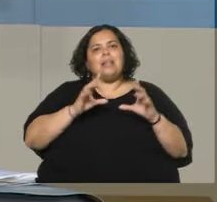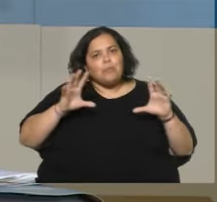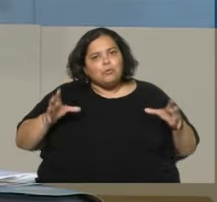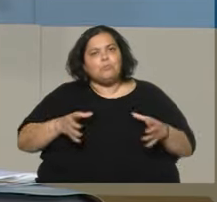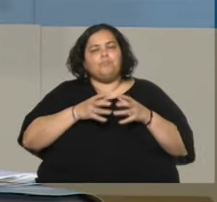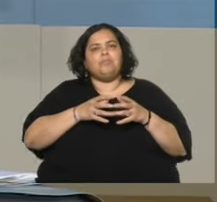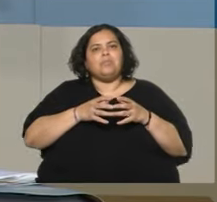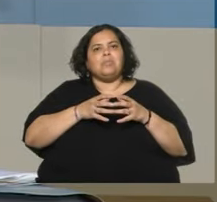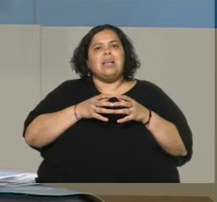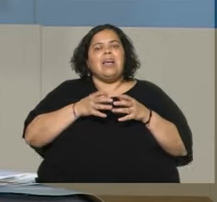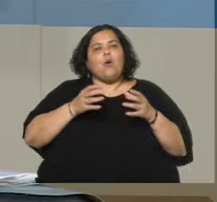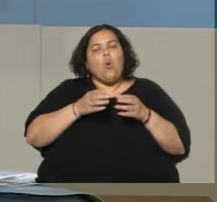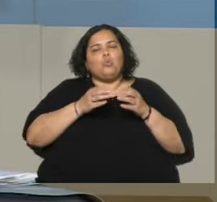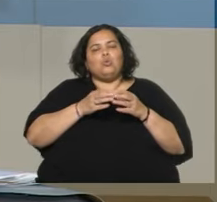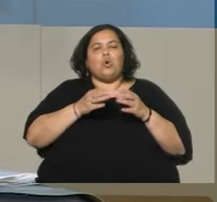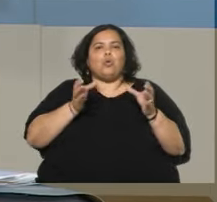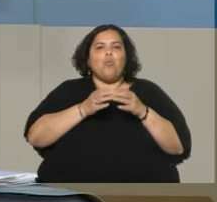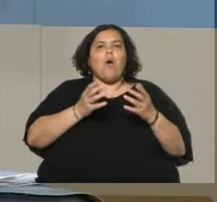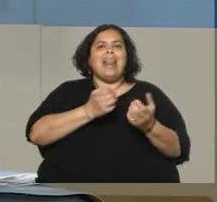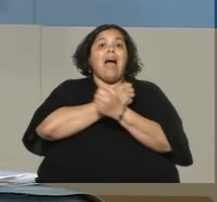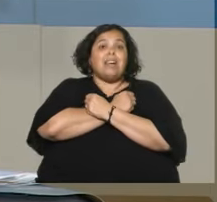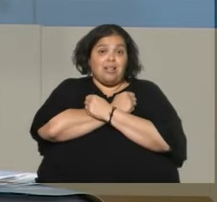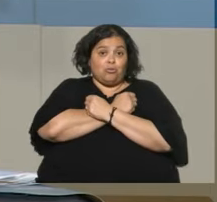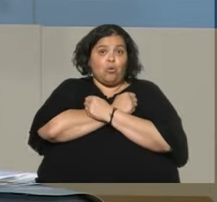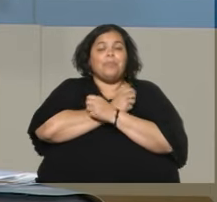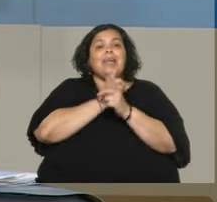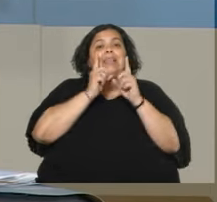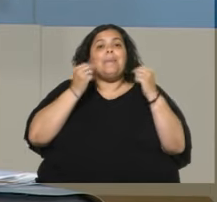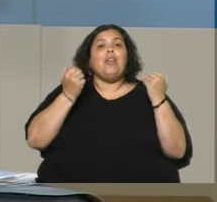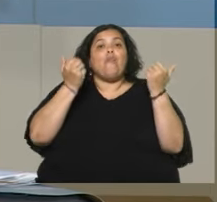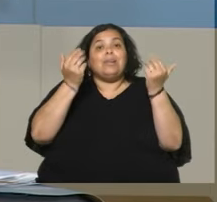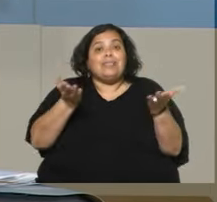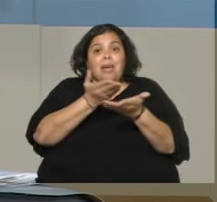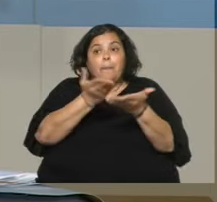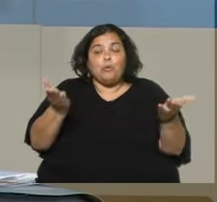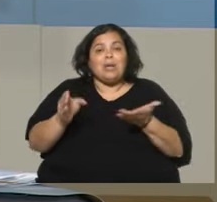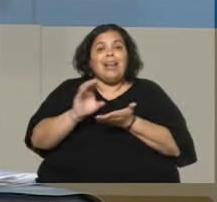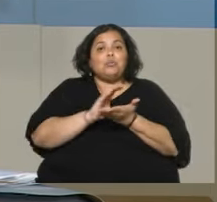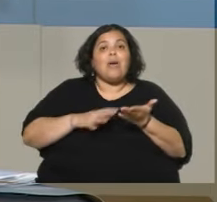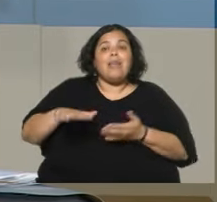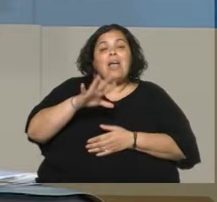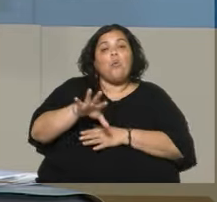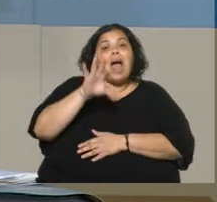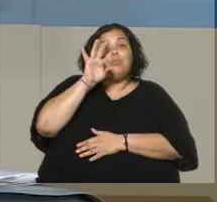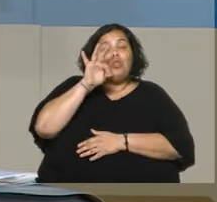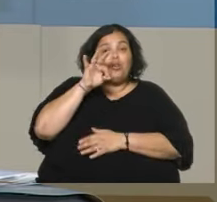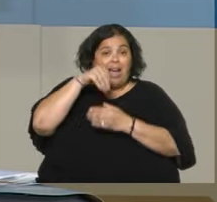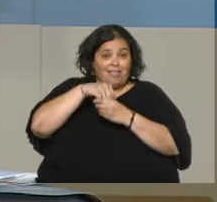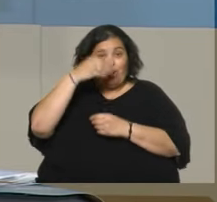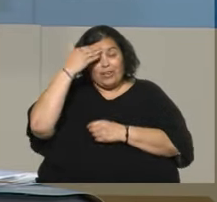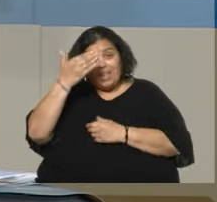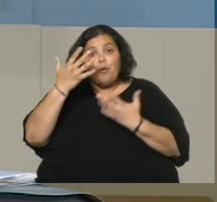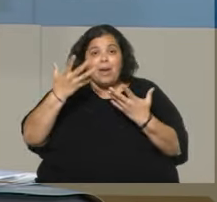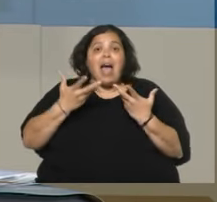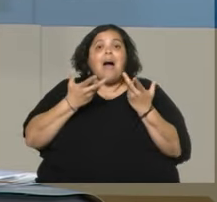dijeron en el tape, con el abrazo y ofreciéndole a la ciudadanía una opción que tenga dentro del Frente Amplio en apoyar a Yaman